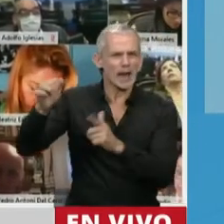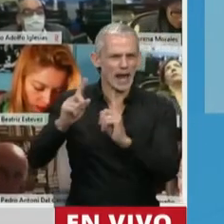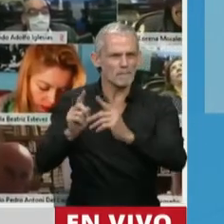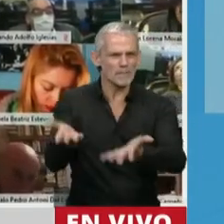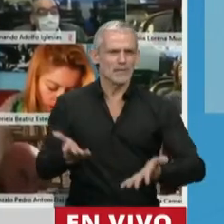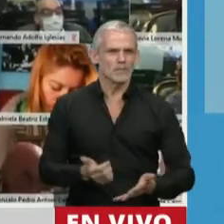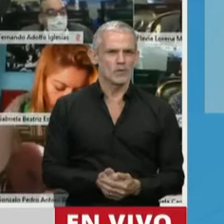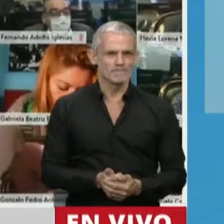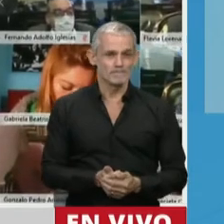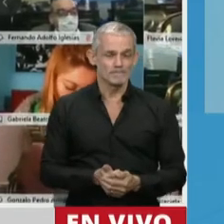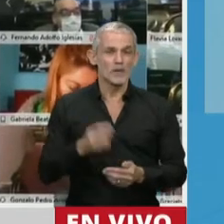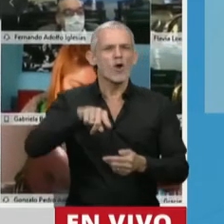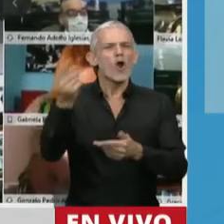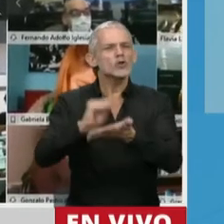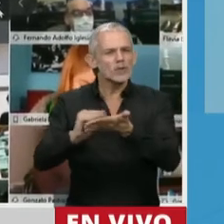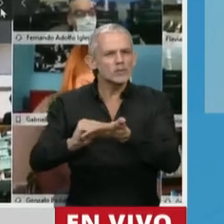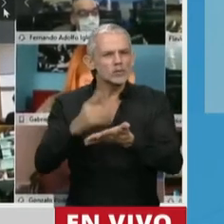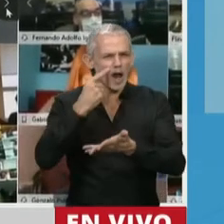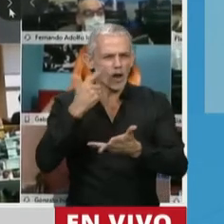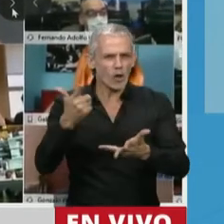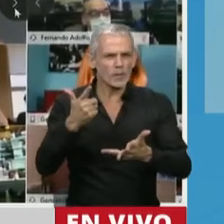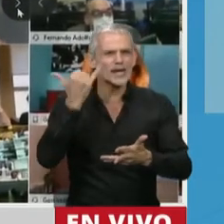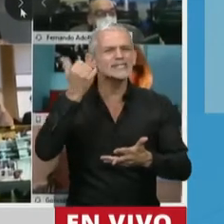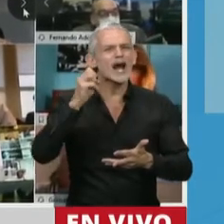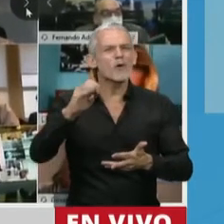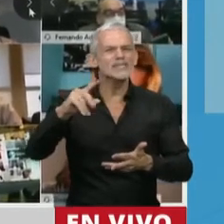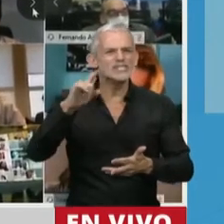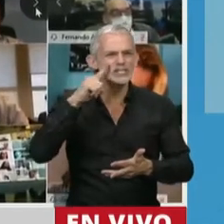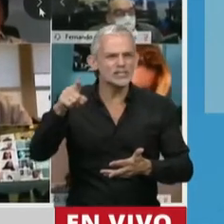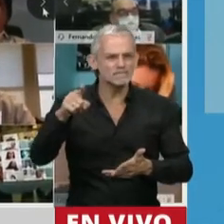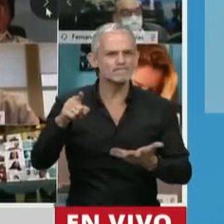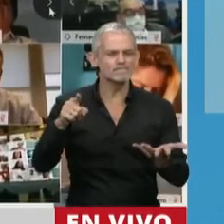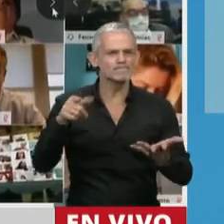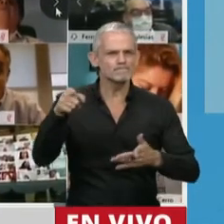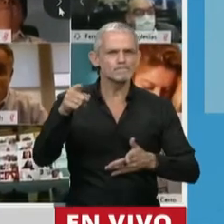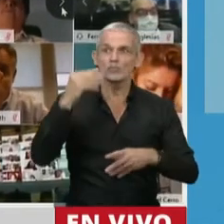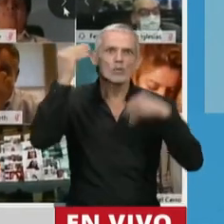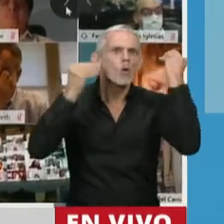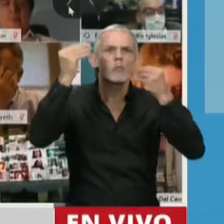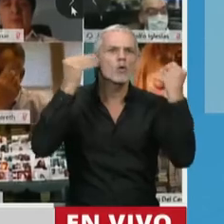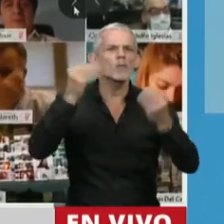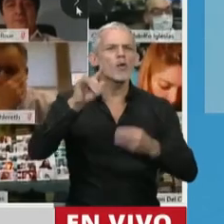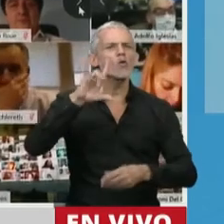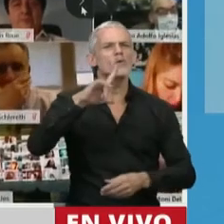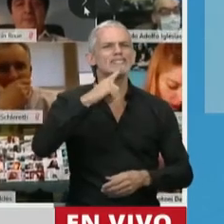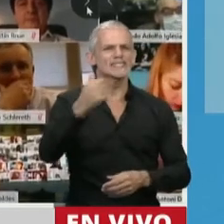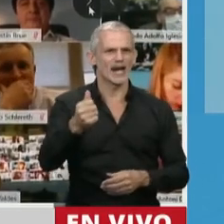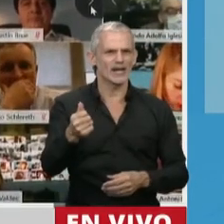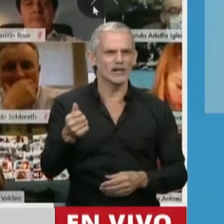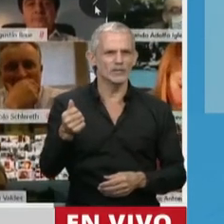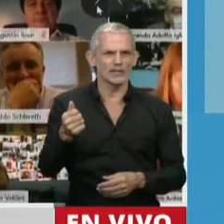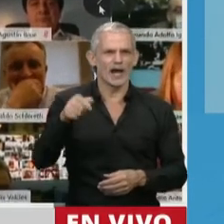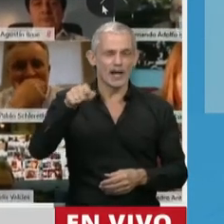educativo. O hay otro diputado que la verdad, Jacobici, creo, que se preocupaba por Luisa. No saben,